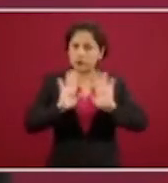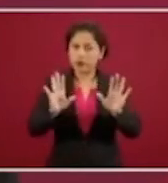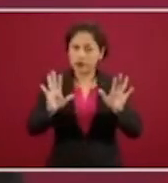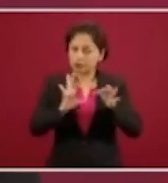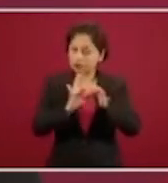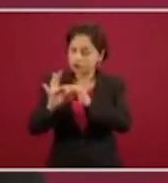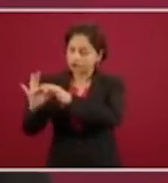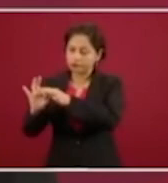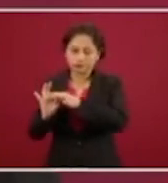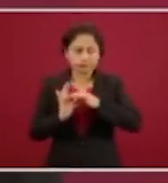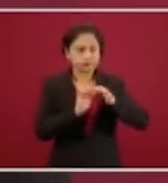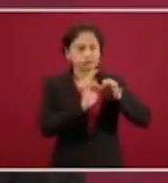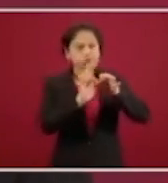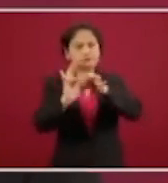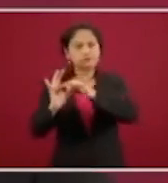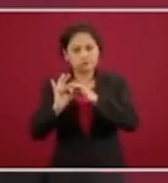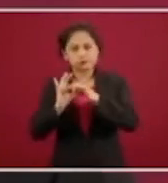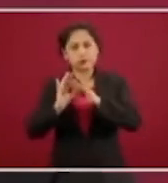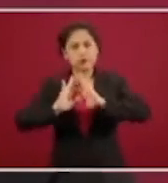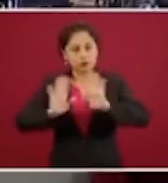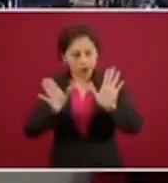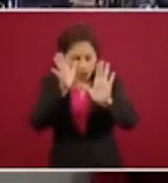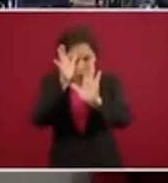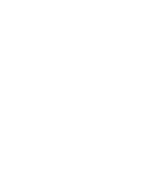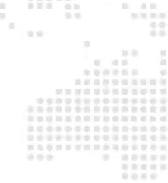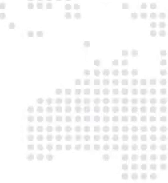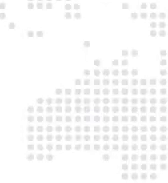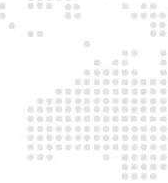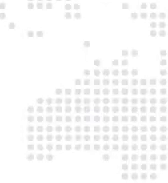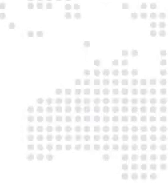frente a la pandemia y eso es una buena noticia para todas y para todos.